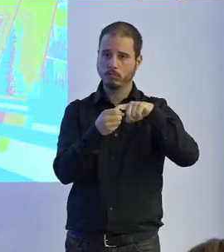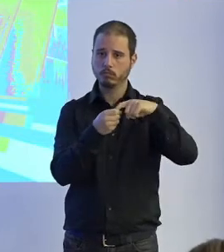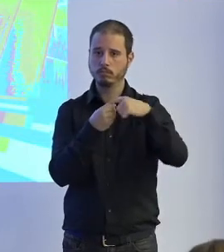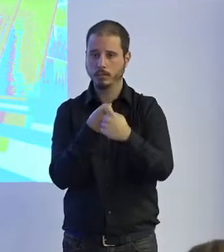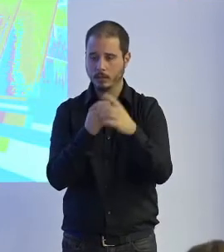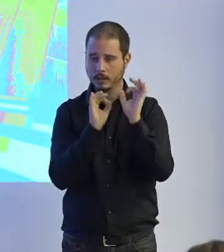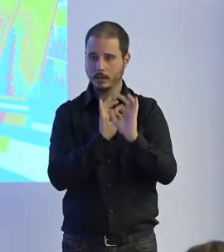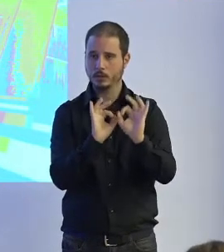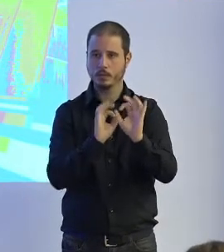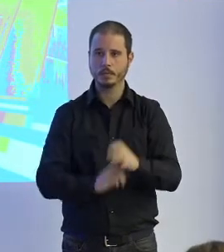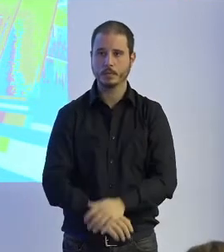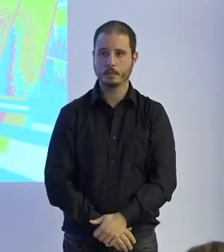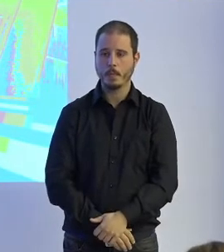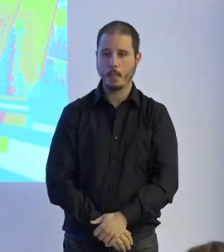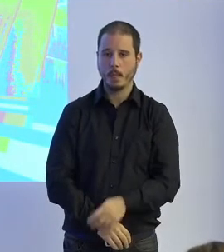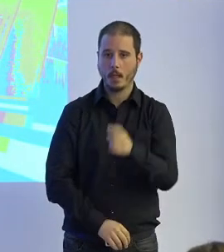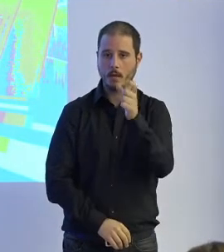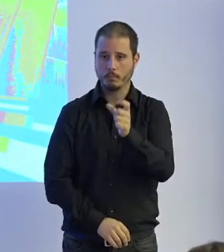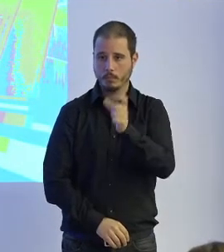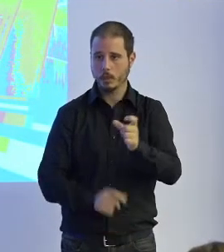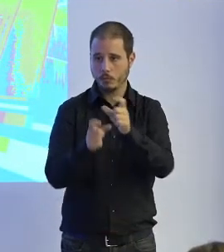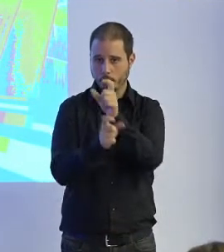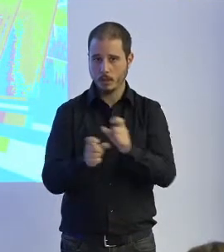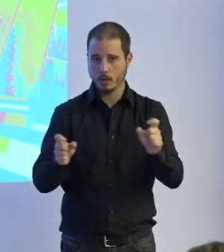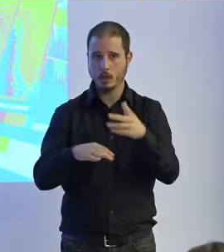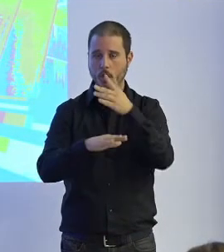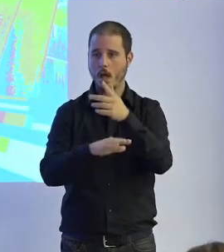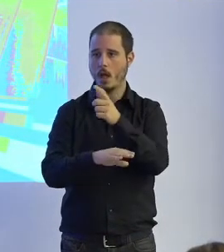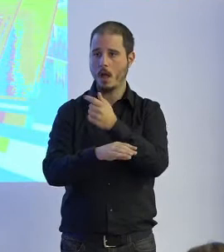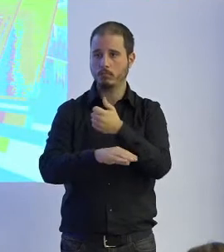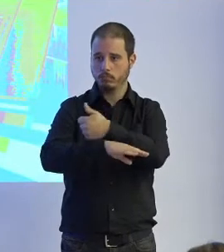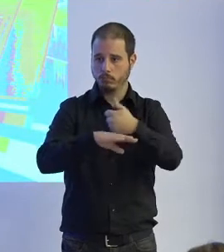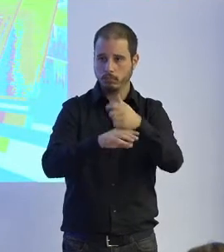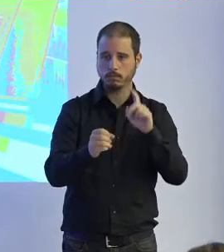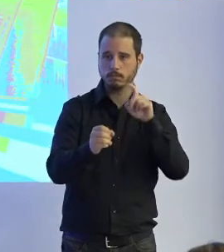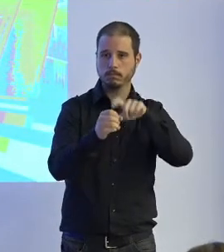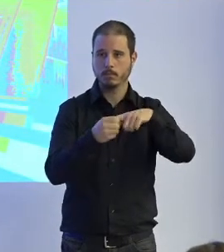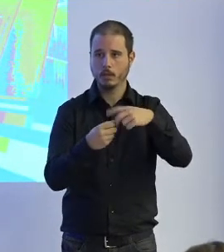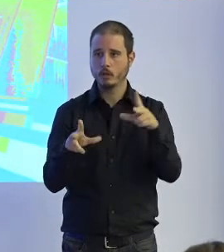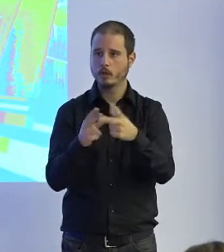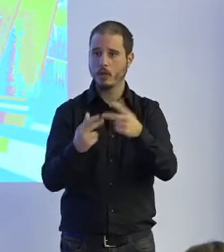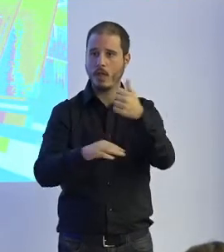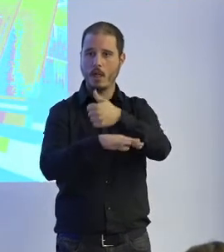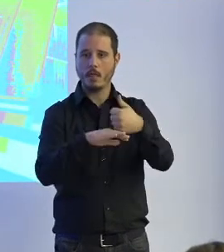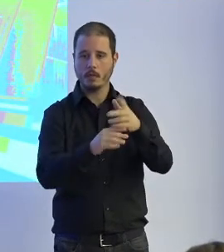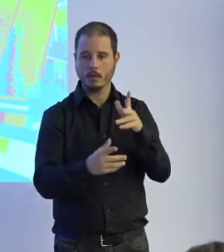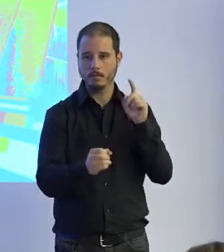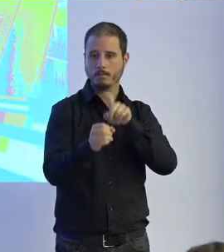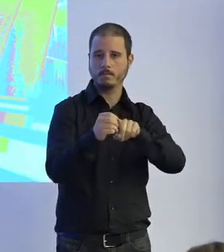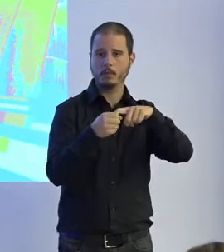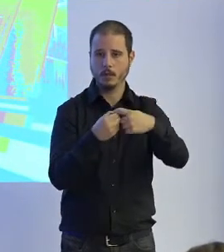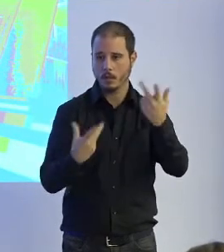de que los ciudadanos nos movamos en una sociedad civil que verdaderamente funcione como tal, de poder hacer oír nuestra voz en